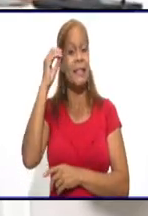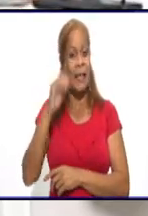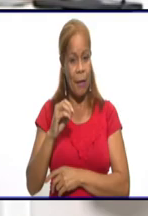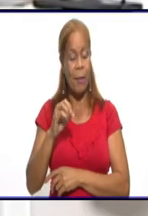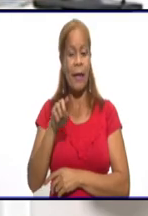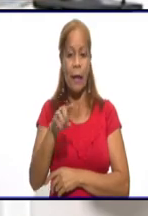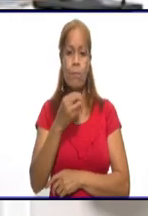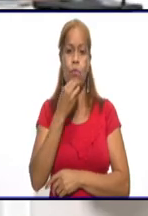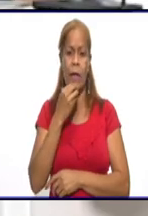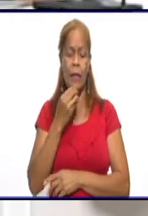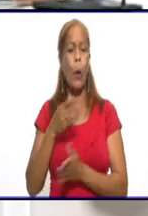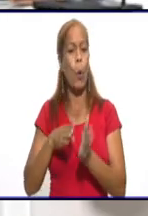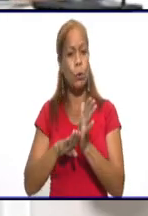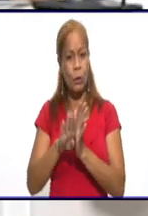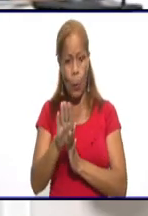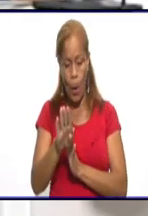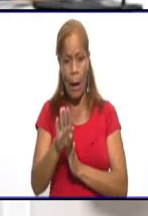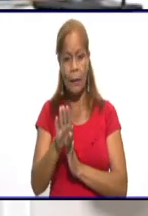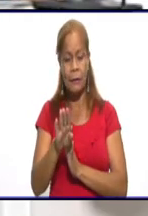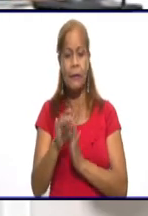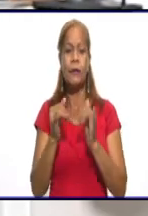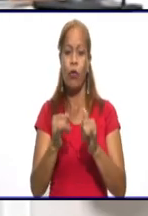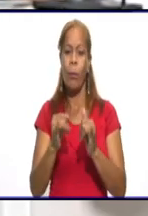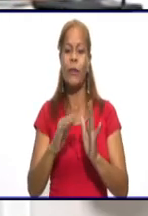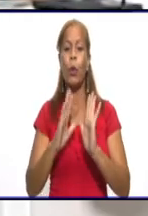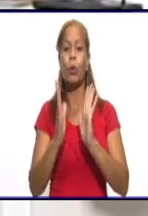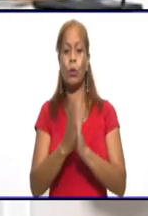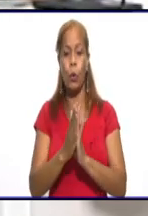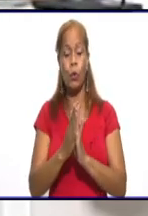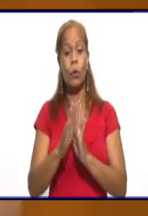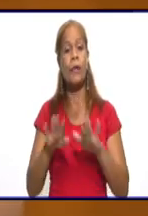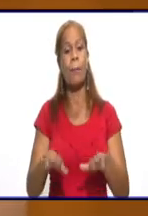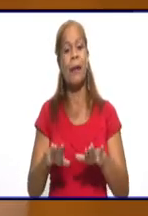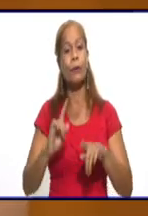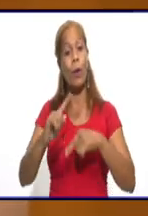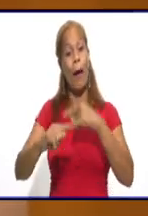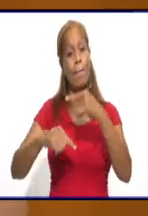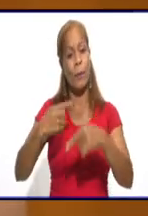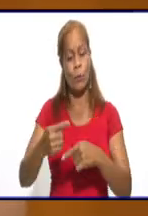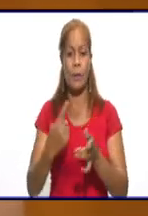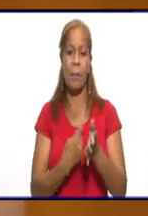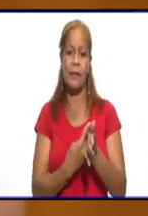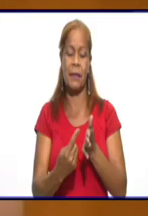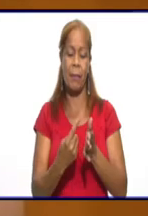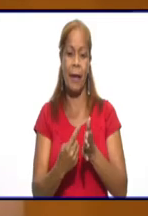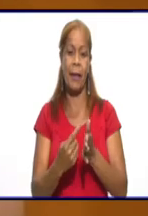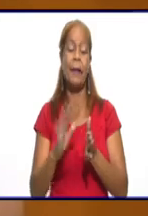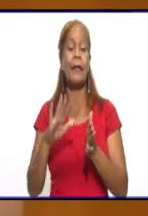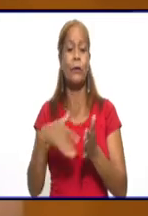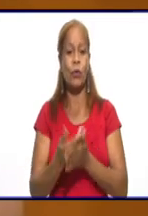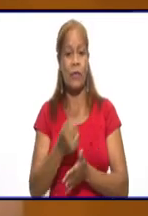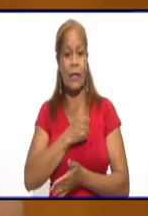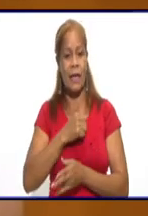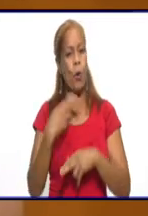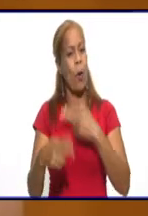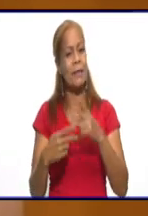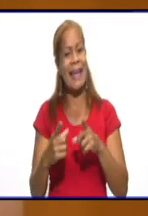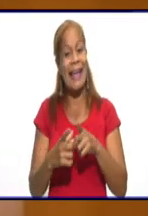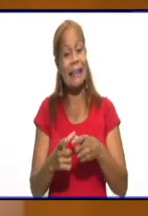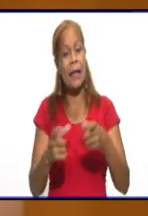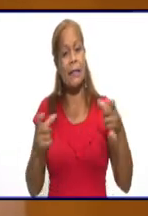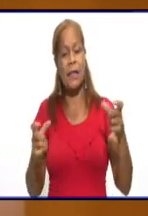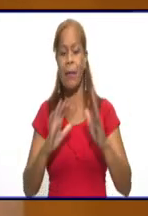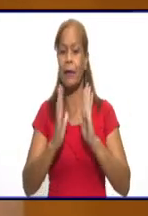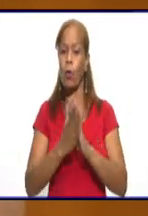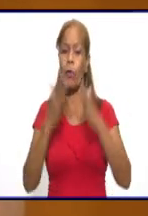con nosotros y que nosotros la vamos a estar esperando la próxima semana. Muchas gracias, Yunel. Y permíteme, bueno, hacer extensiva la felicitación a todos mis compañeros